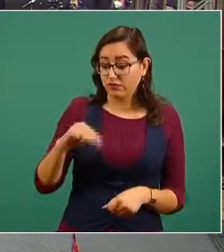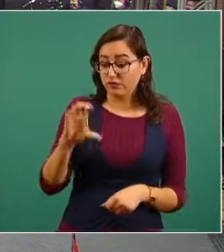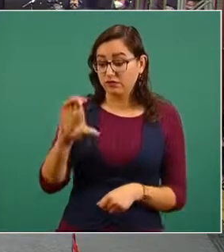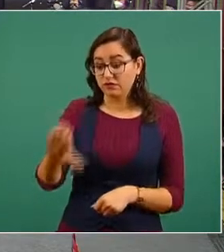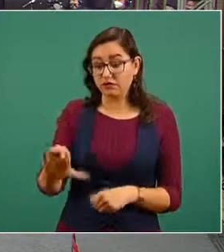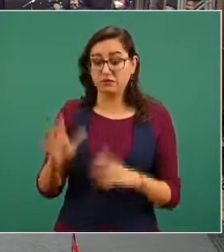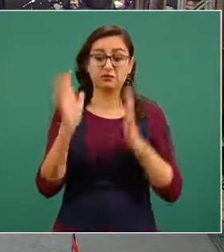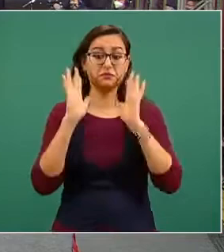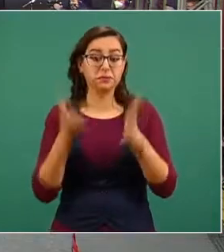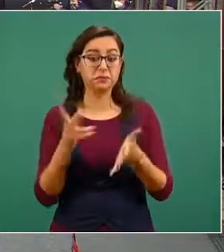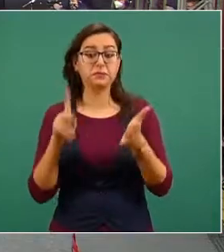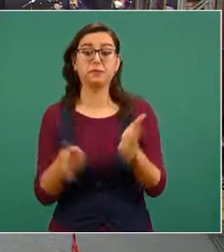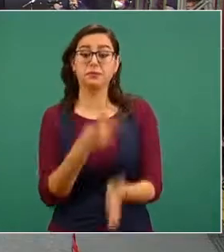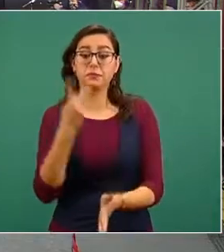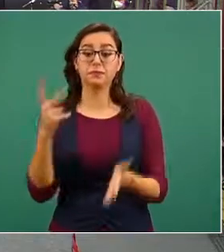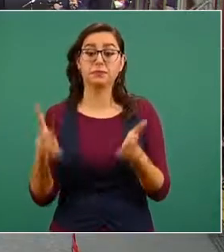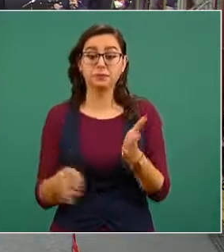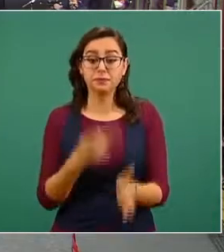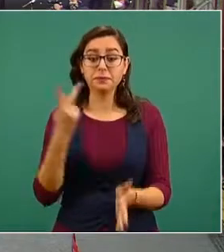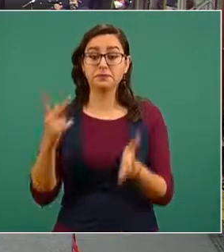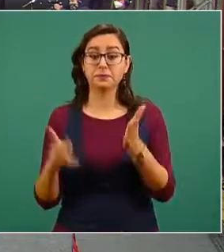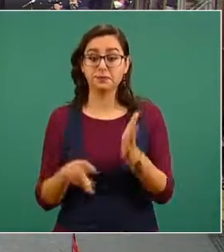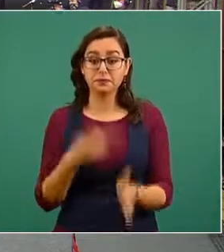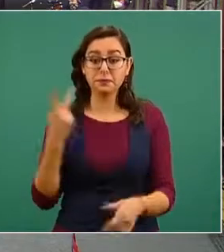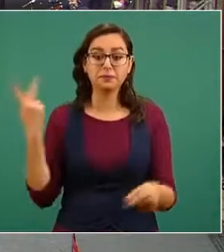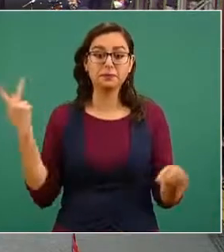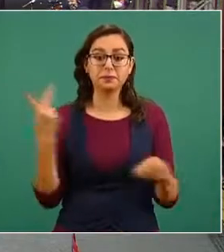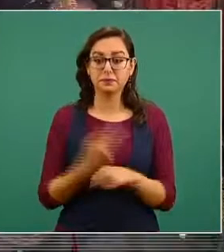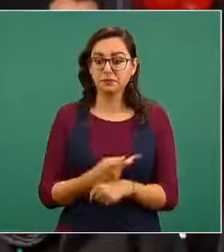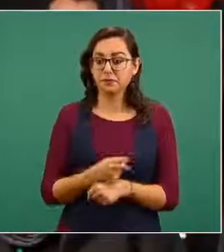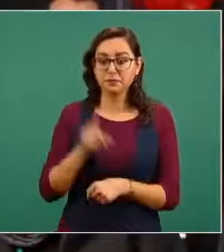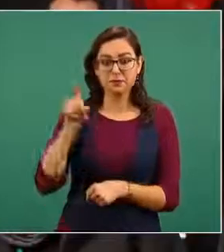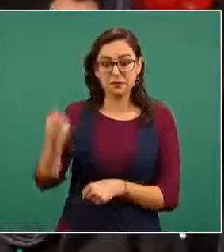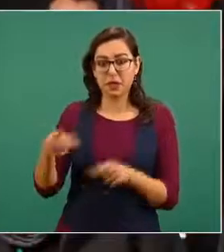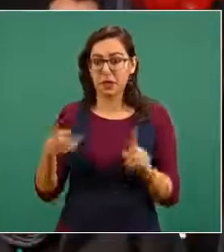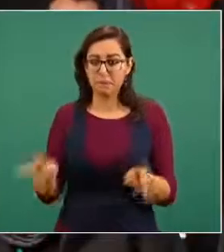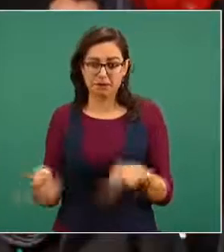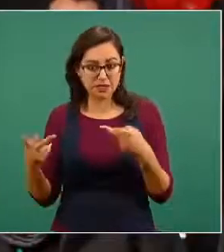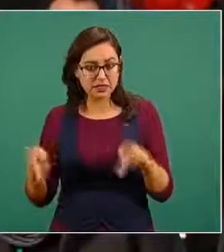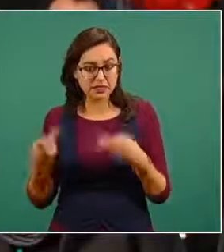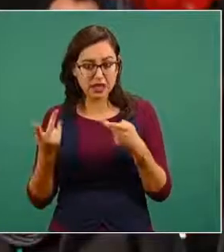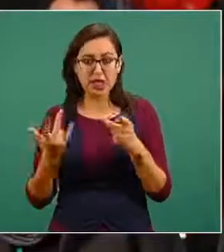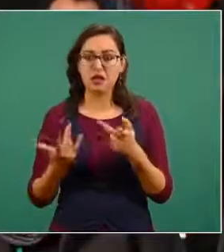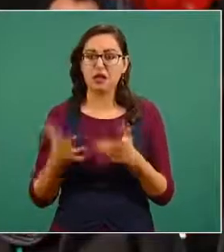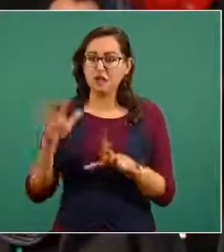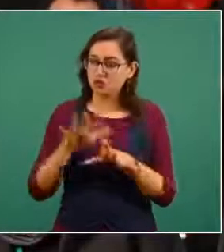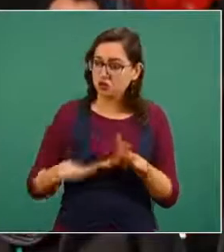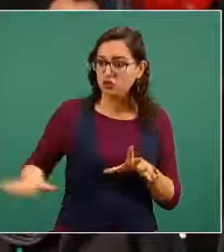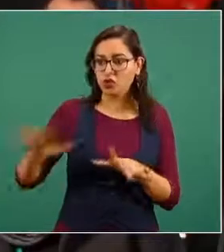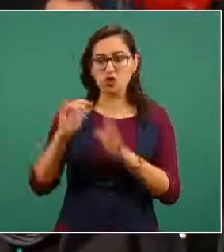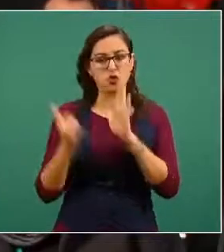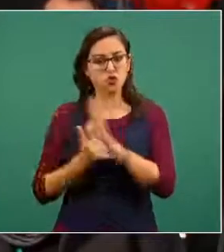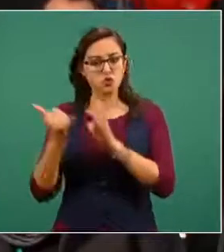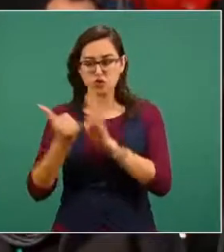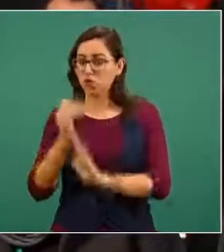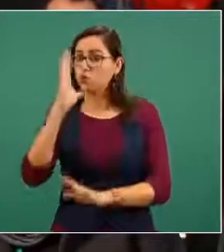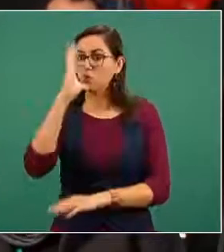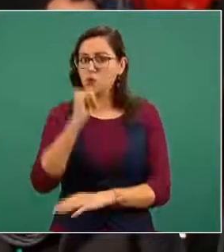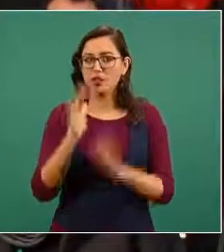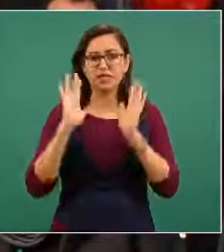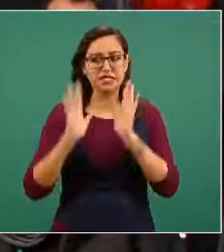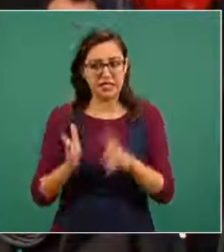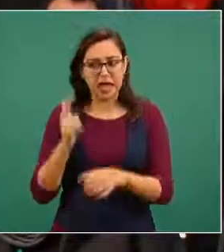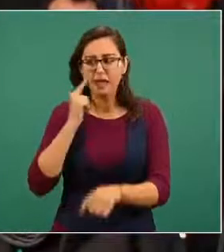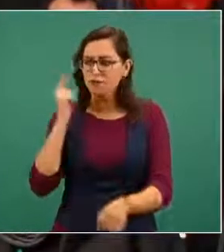de los estudios que se han realizado no se pueden vender no se pueden construir en esa zona lo siguen haciendo donde